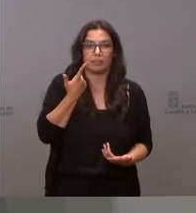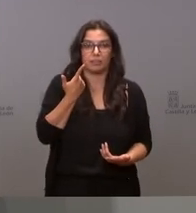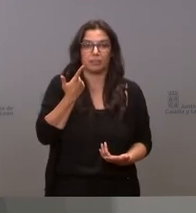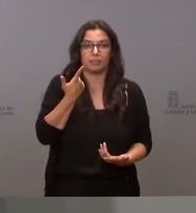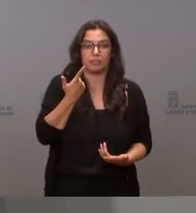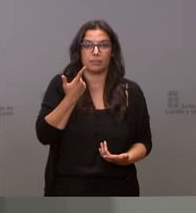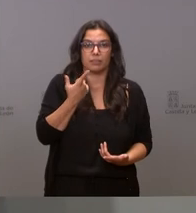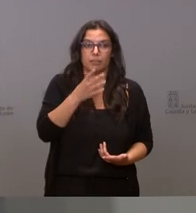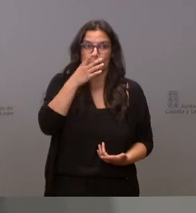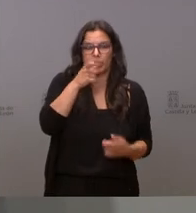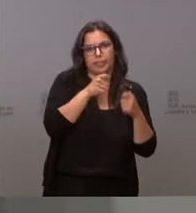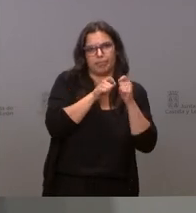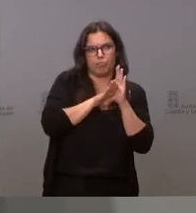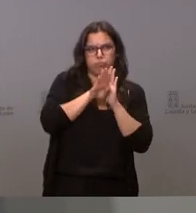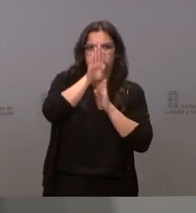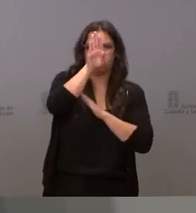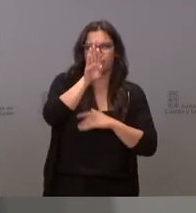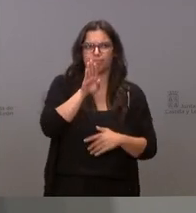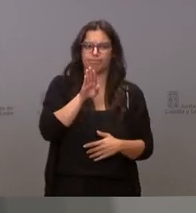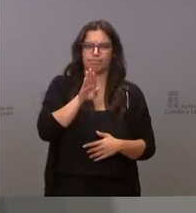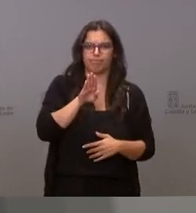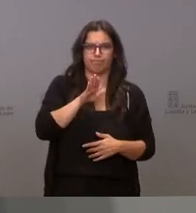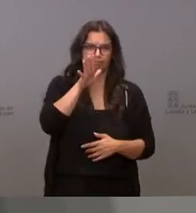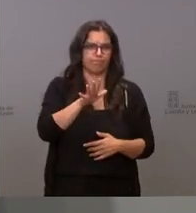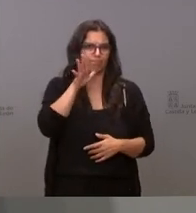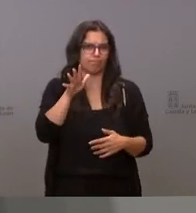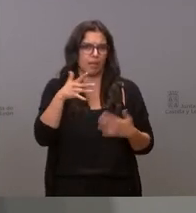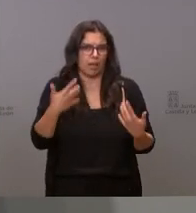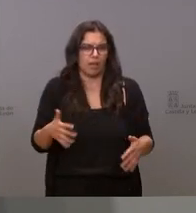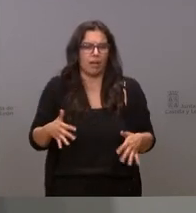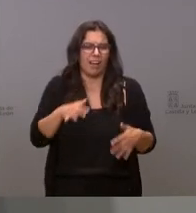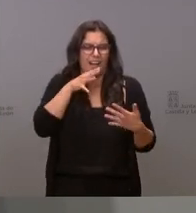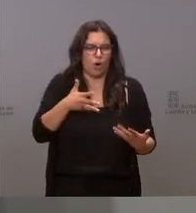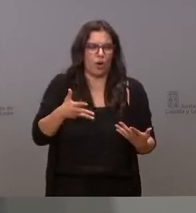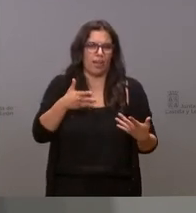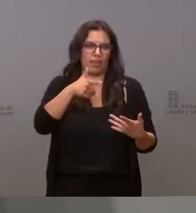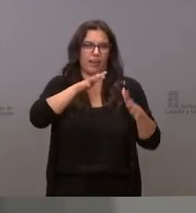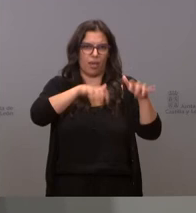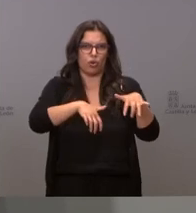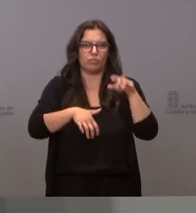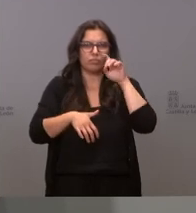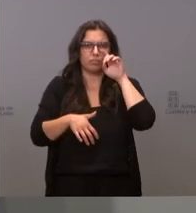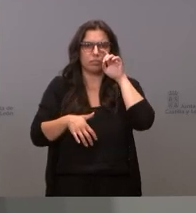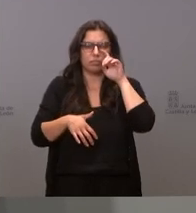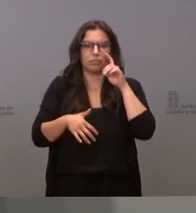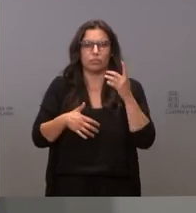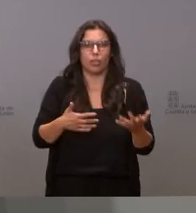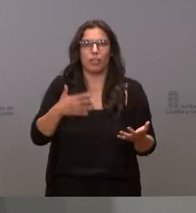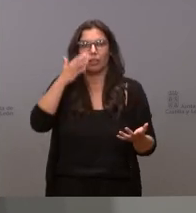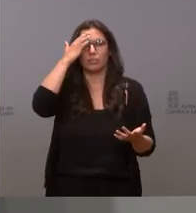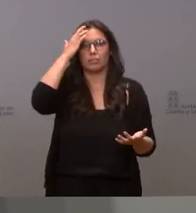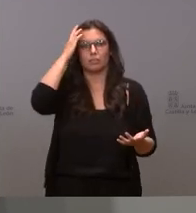muy pronunciada en este momento lo cual hace prever que el incremento